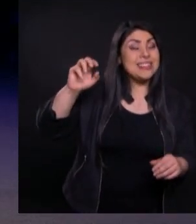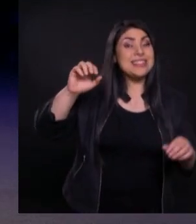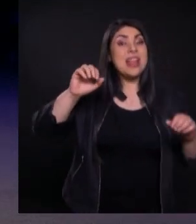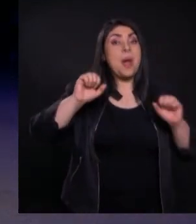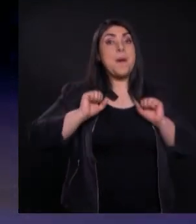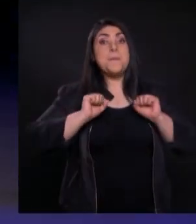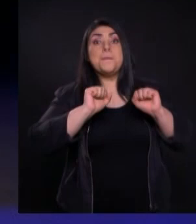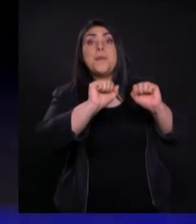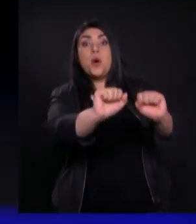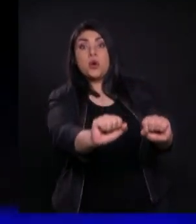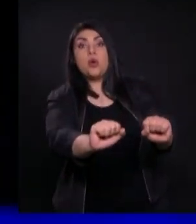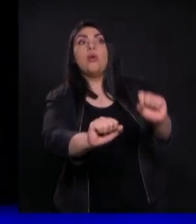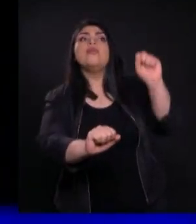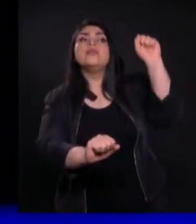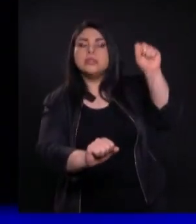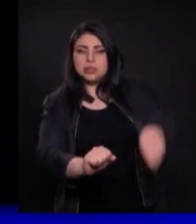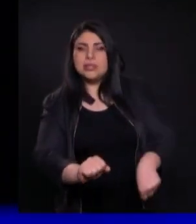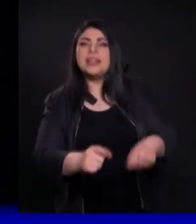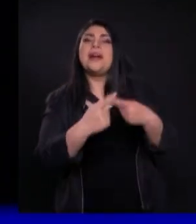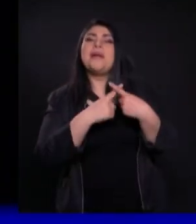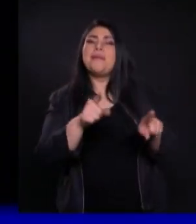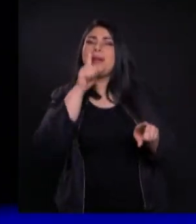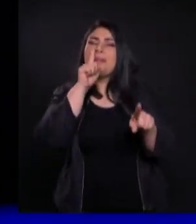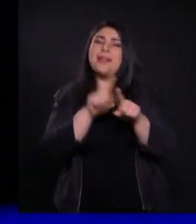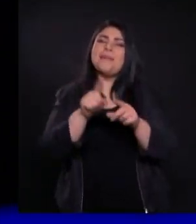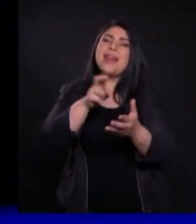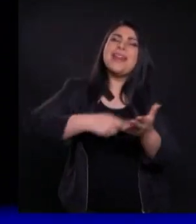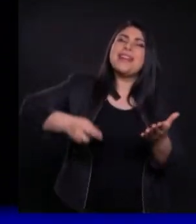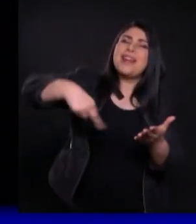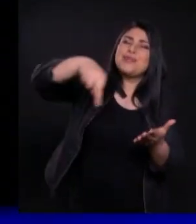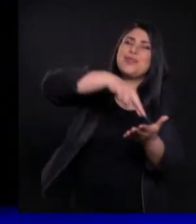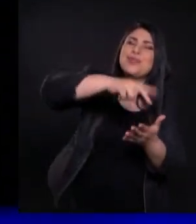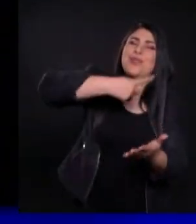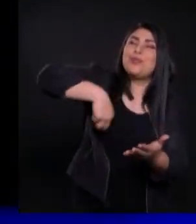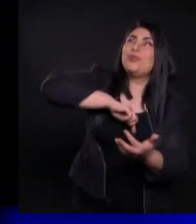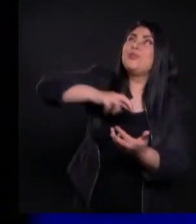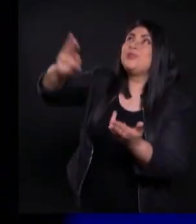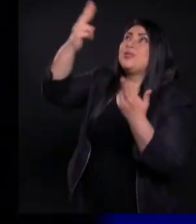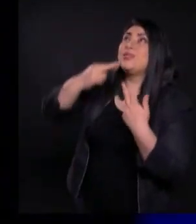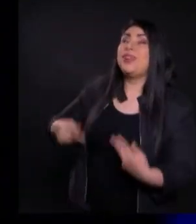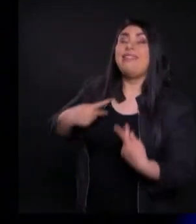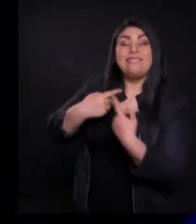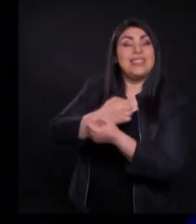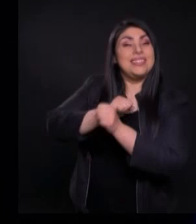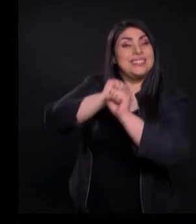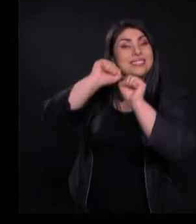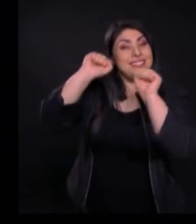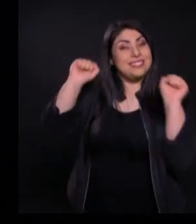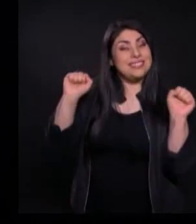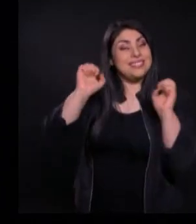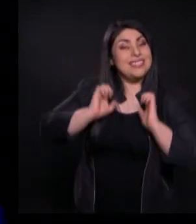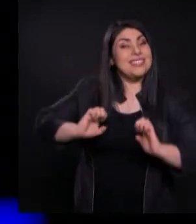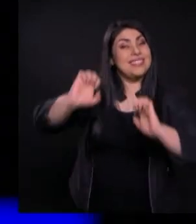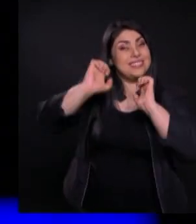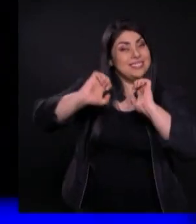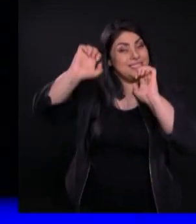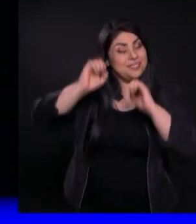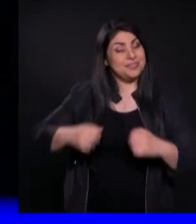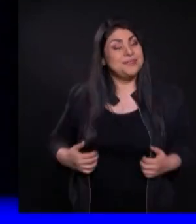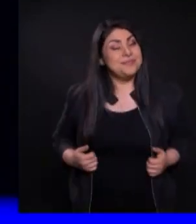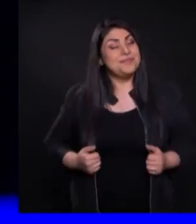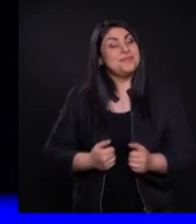Sino que Él Resucitó Para darnos vida eterna Para poder traer Salvación A cada uno De nosotros